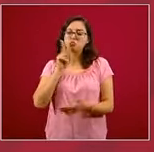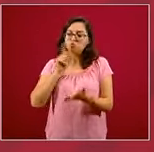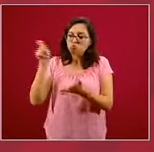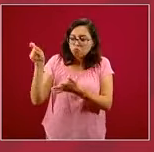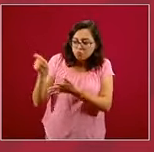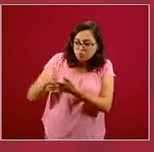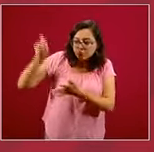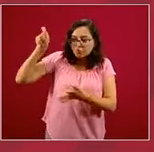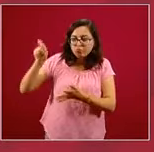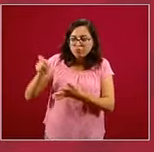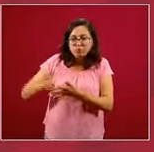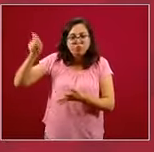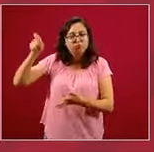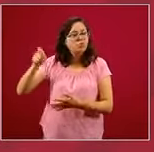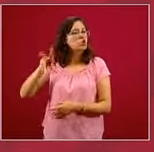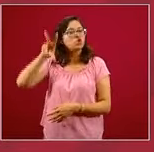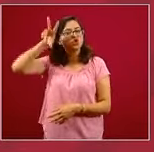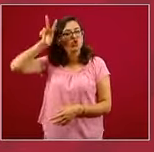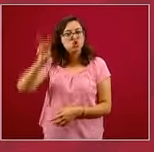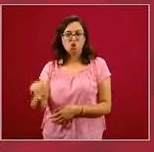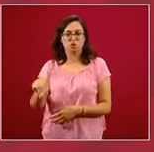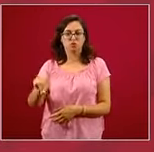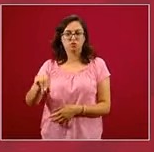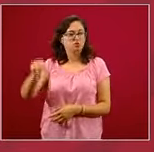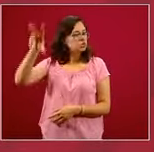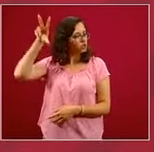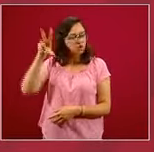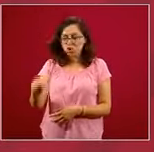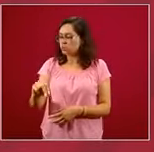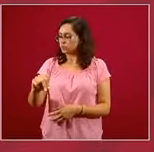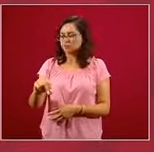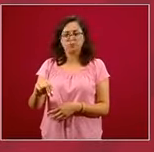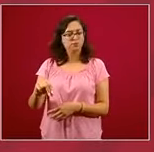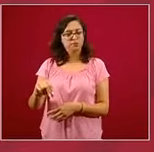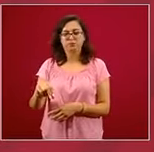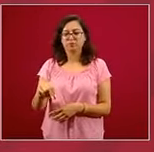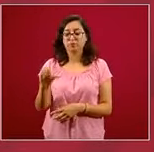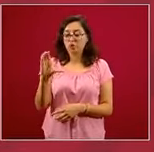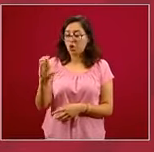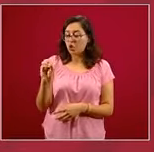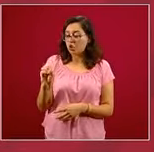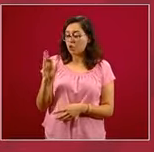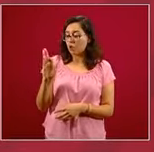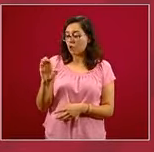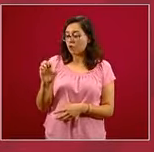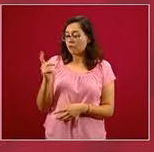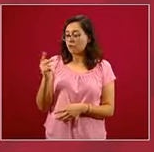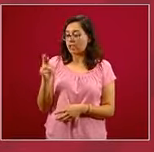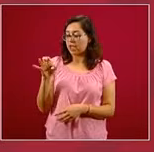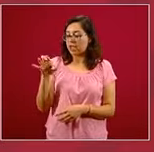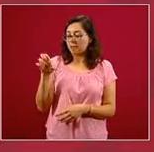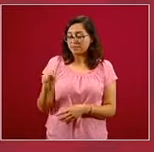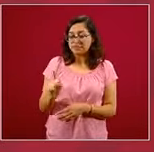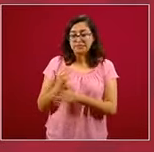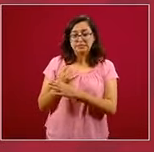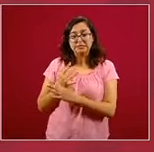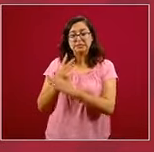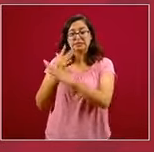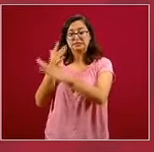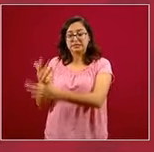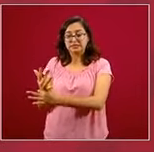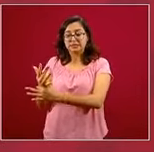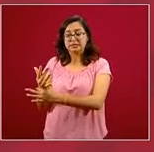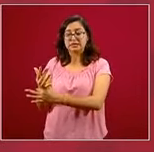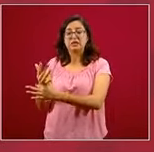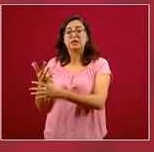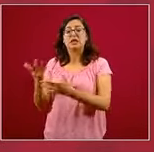uso de pruebas rápidas. COFEPRIS, que es un organismo público, un órgano desconcentrado de la Secretaría de